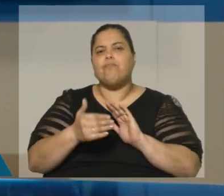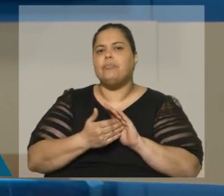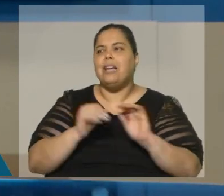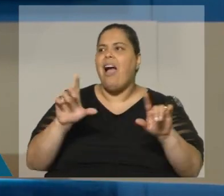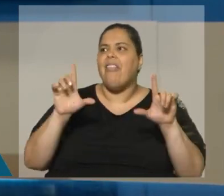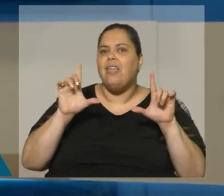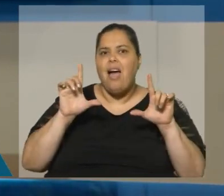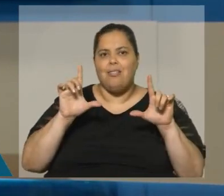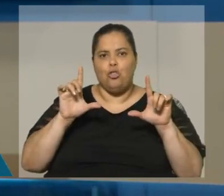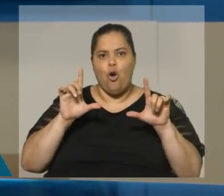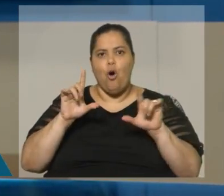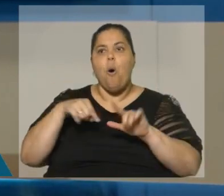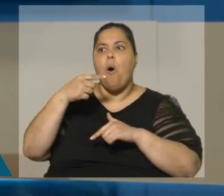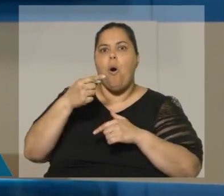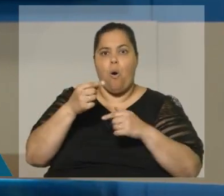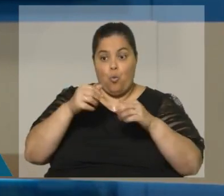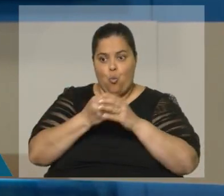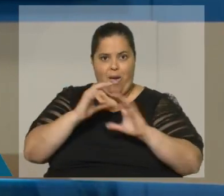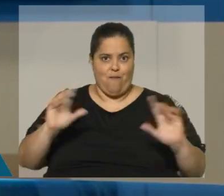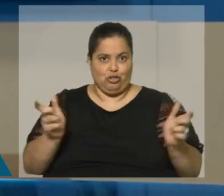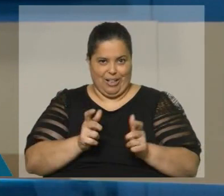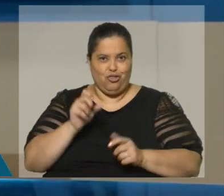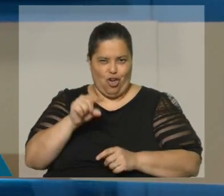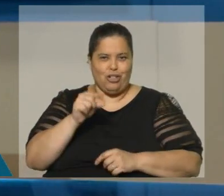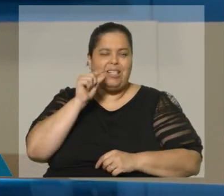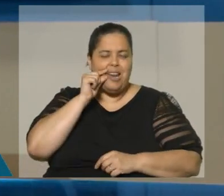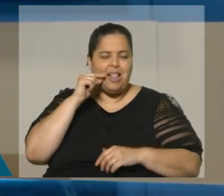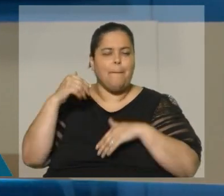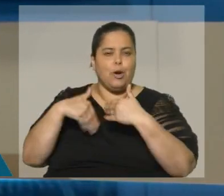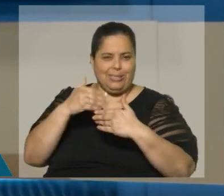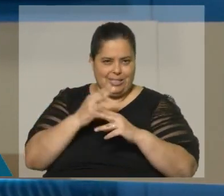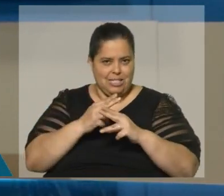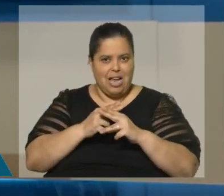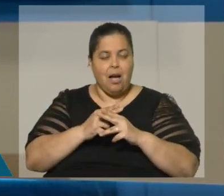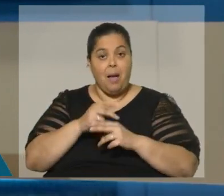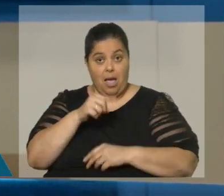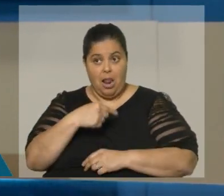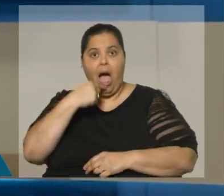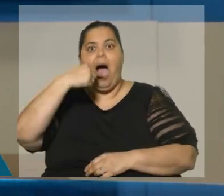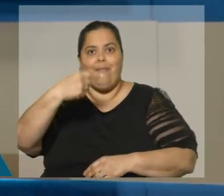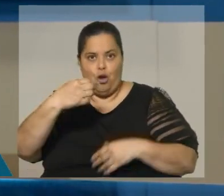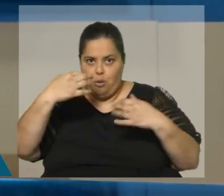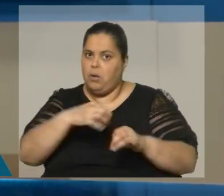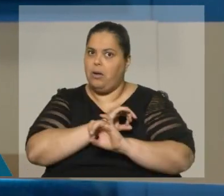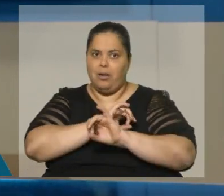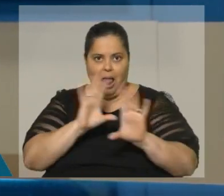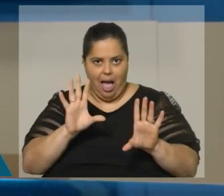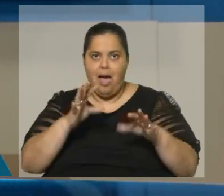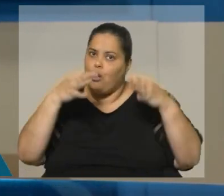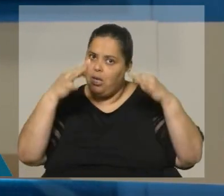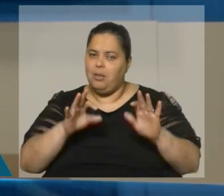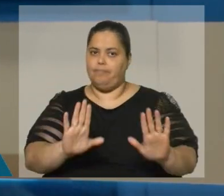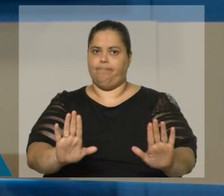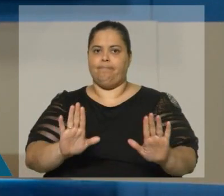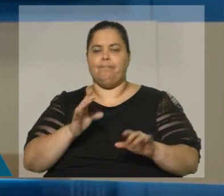de este nuevo sector senilista, progresista, habló fuerte, habló claro, y paró